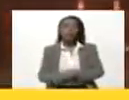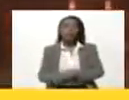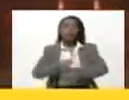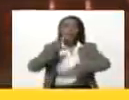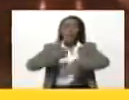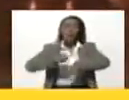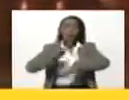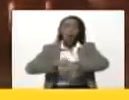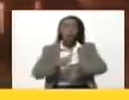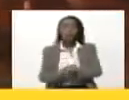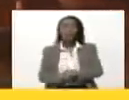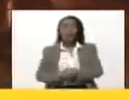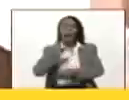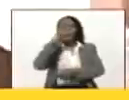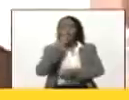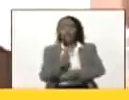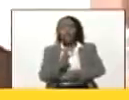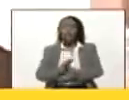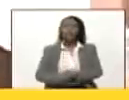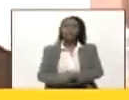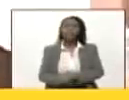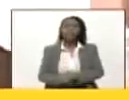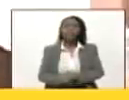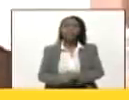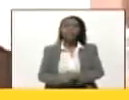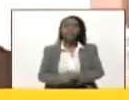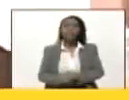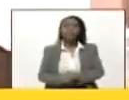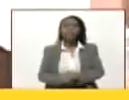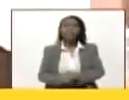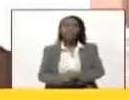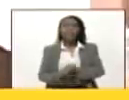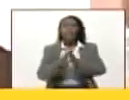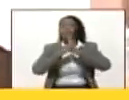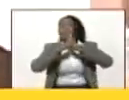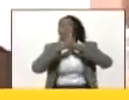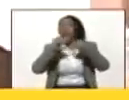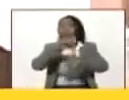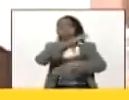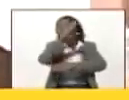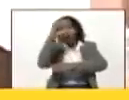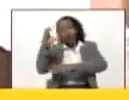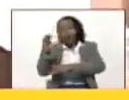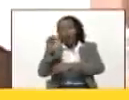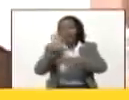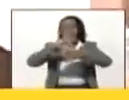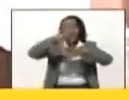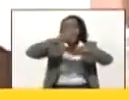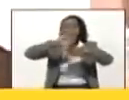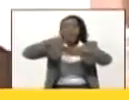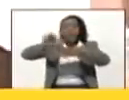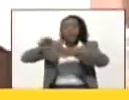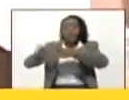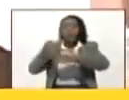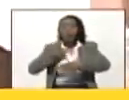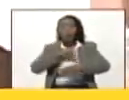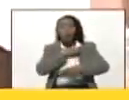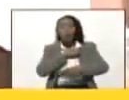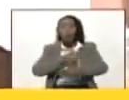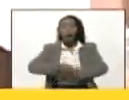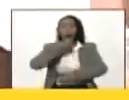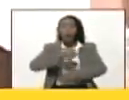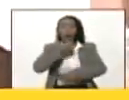Paraguay, Brasil. Y todo el Caribe, nuestros abuelos indios Caribe,